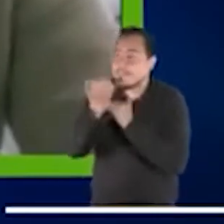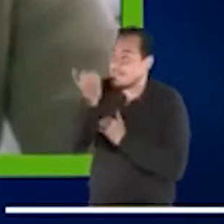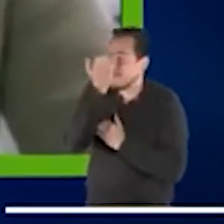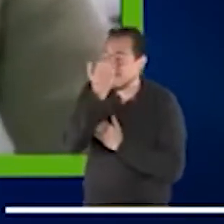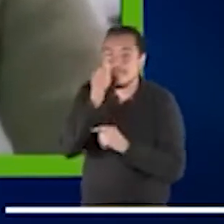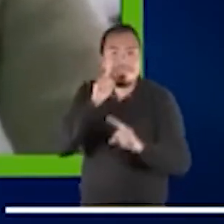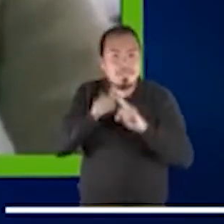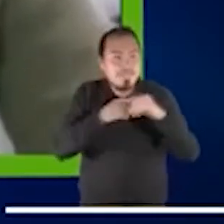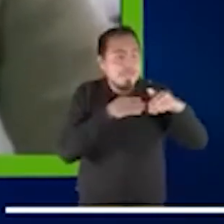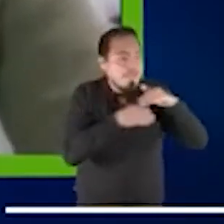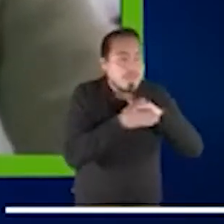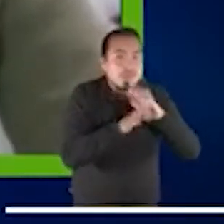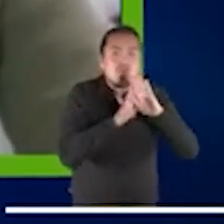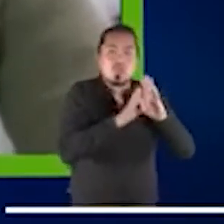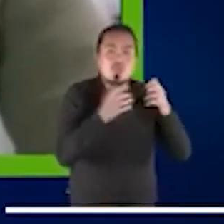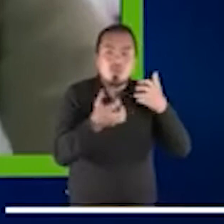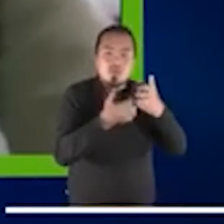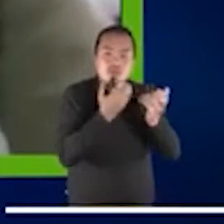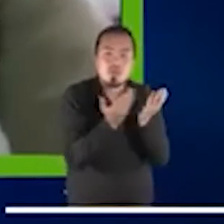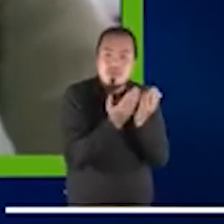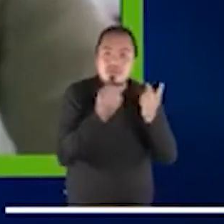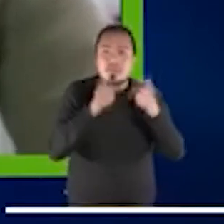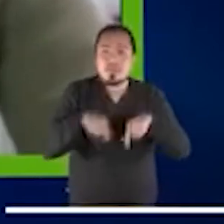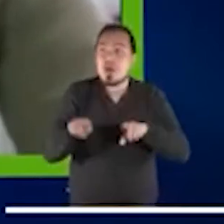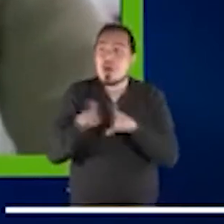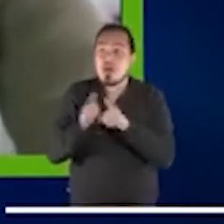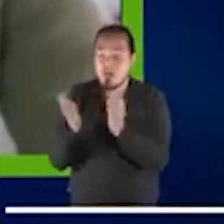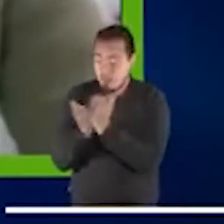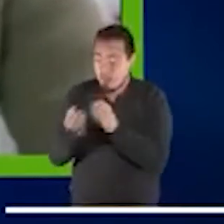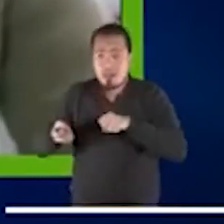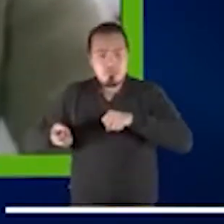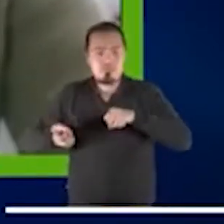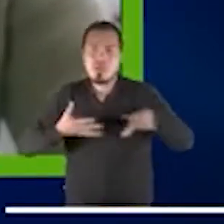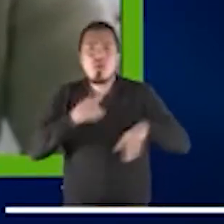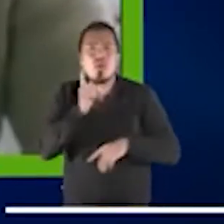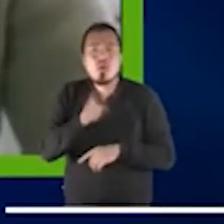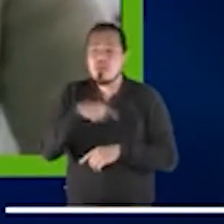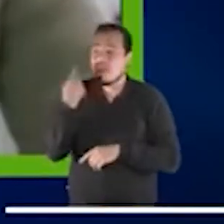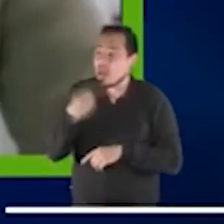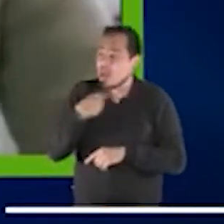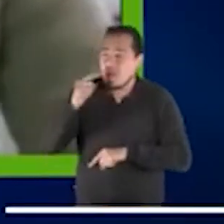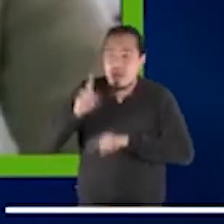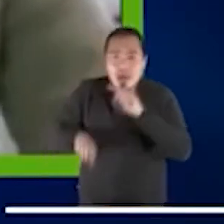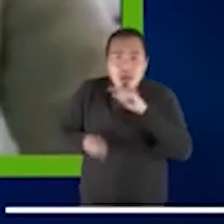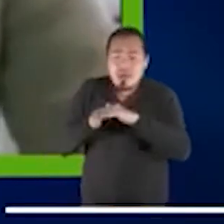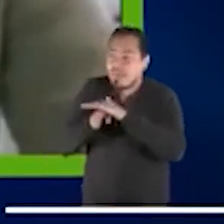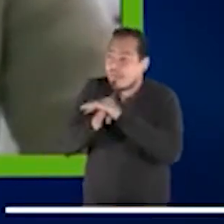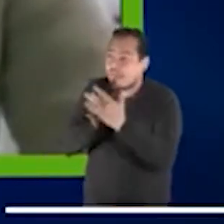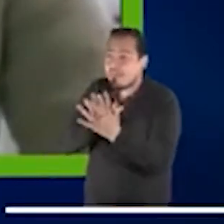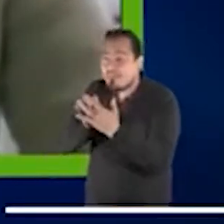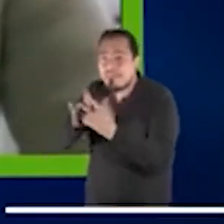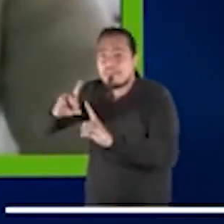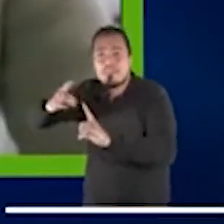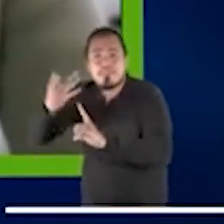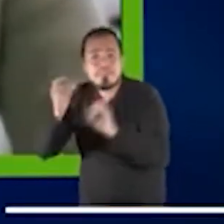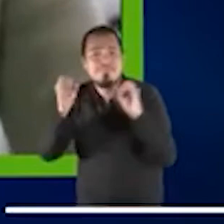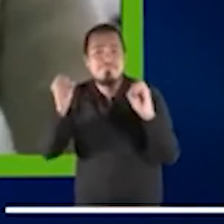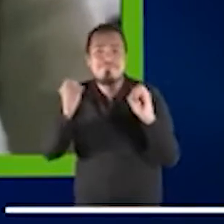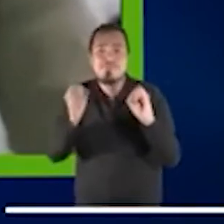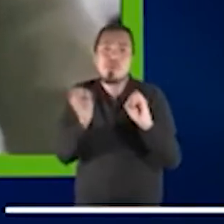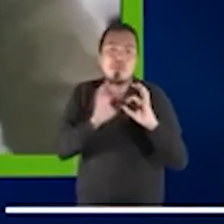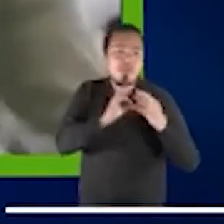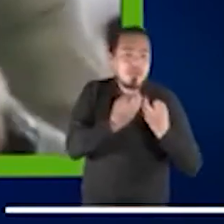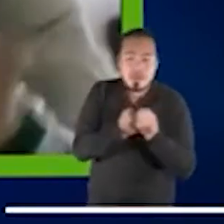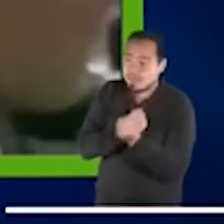educativo o el abandono del sistema educativo por falta de conexión, falta de apoyo por las familias, etc. Con lo cual ha sido